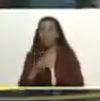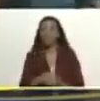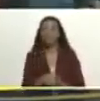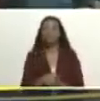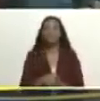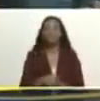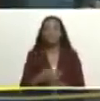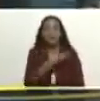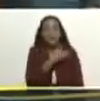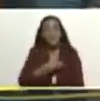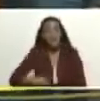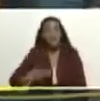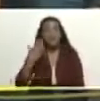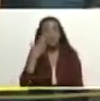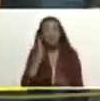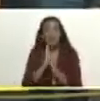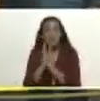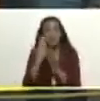presidente